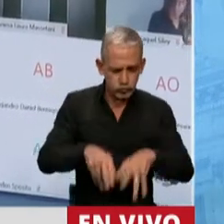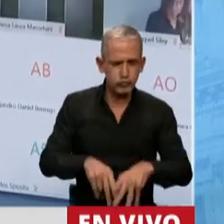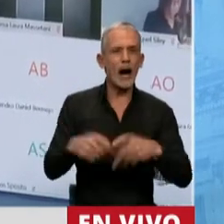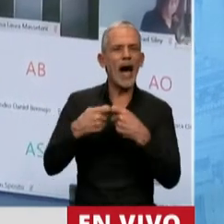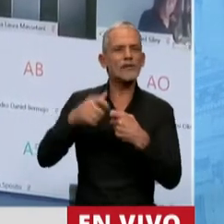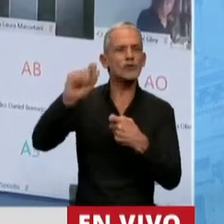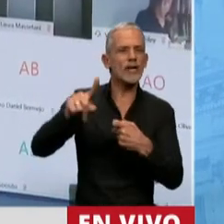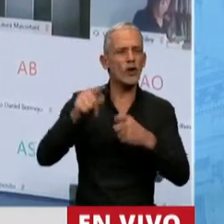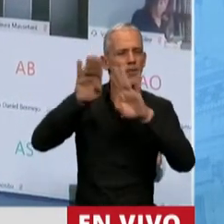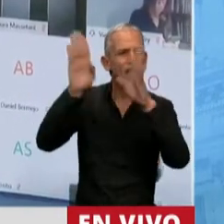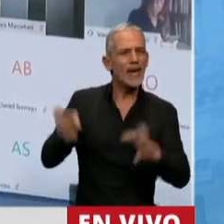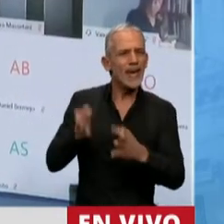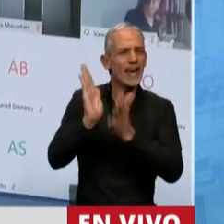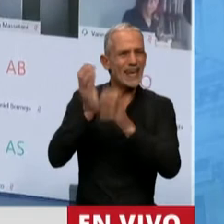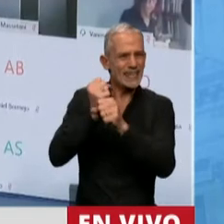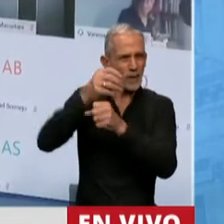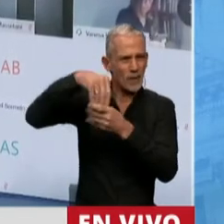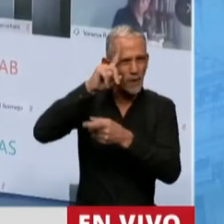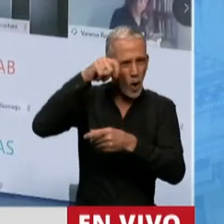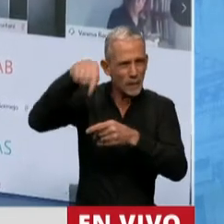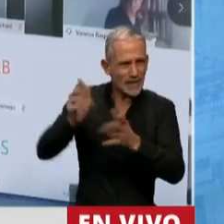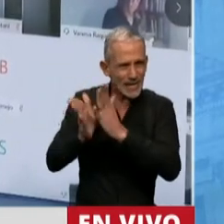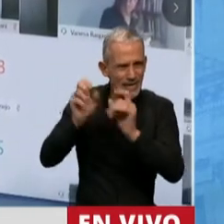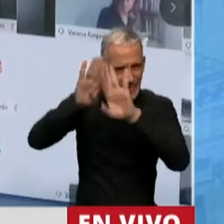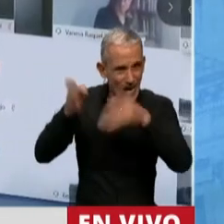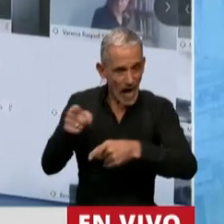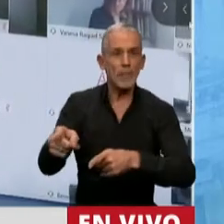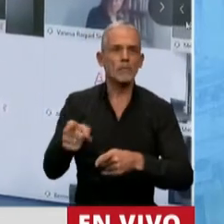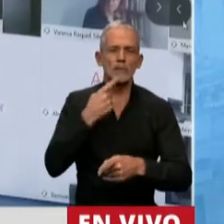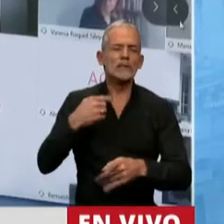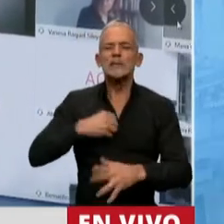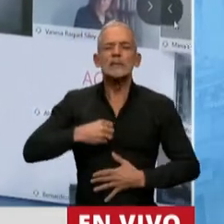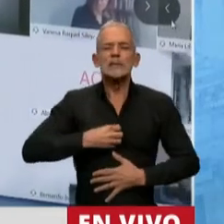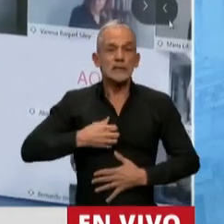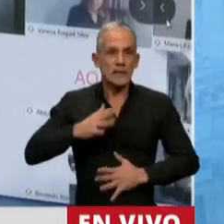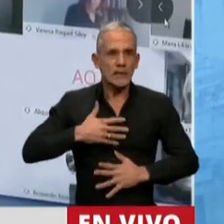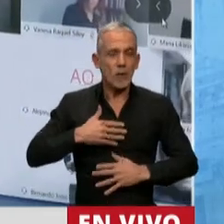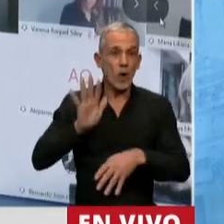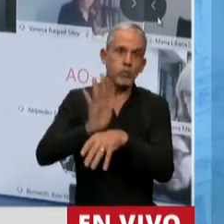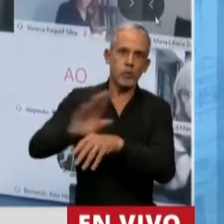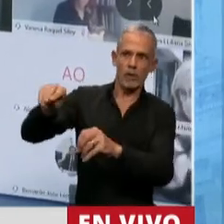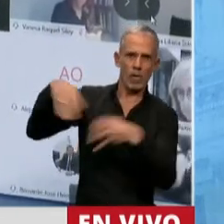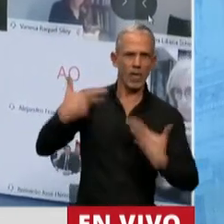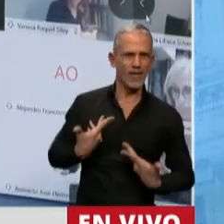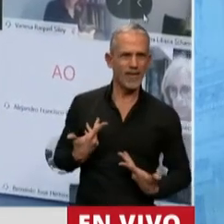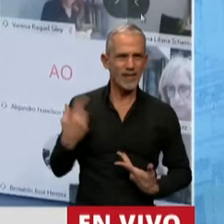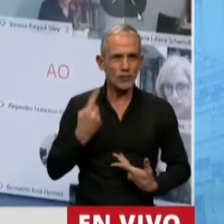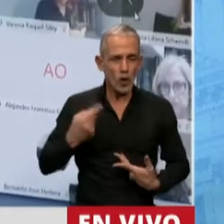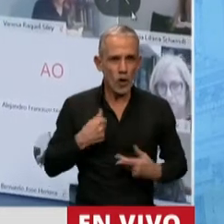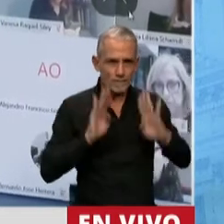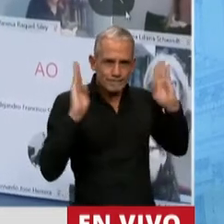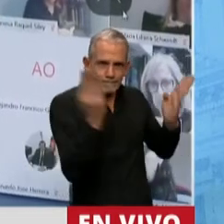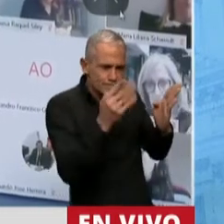Asociación de Terapistas de Terapia Intensiva que dicen, sentimos que nos están dejando solos, que estamos encerrados con los